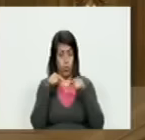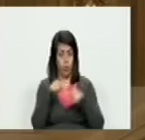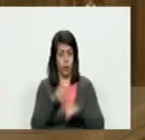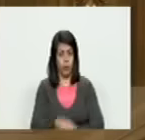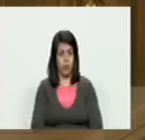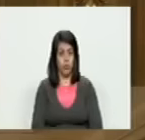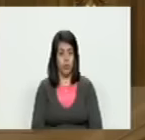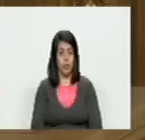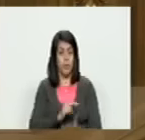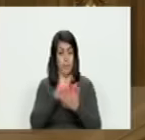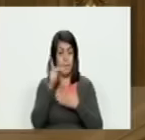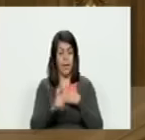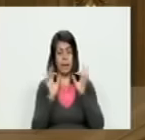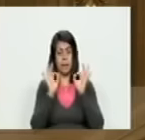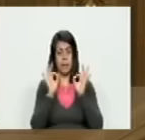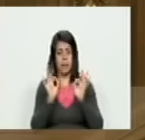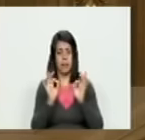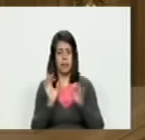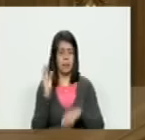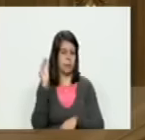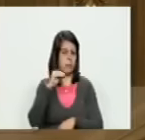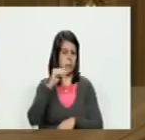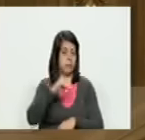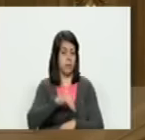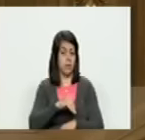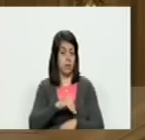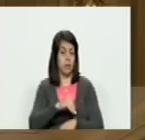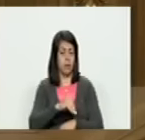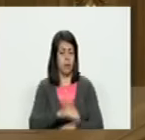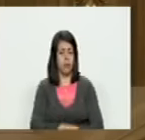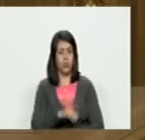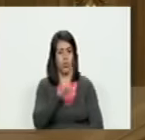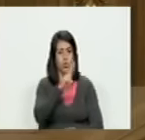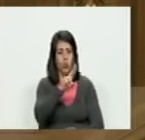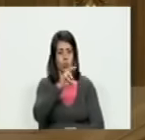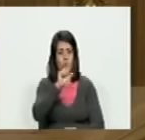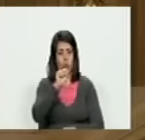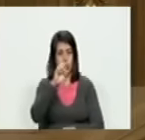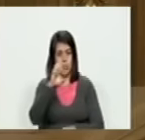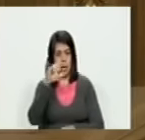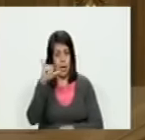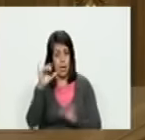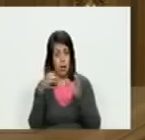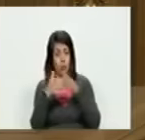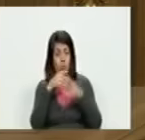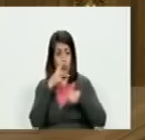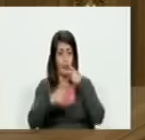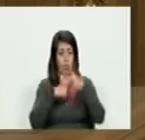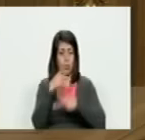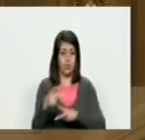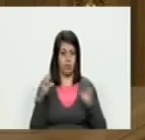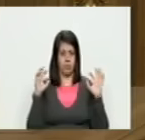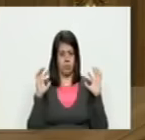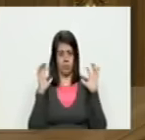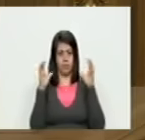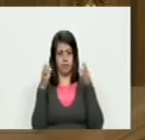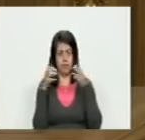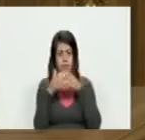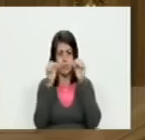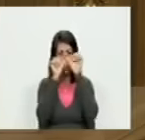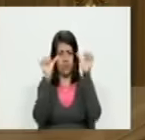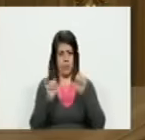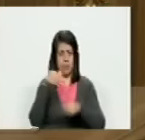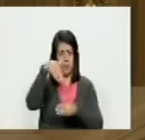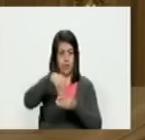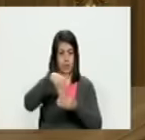de operaciones especiales y más la USEIT y todo el consorcio este político la penetración de nuestros sistemas